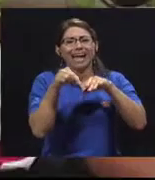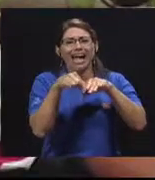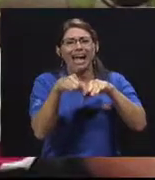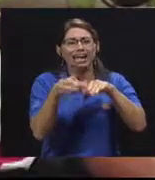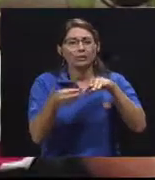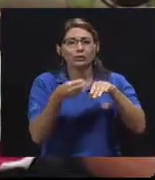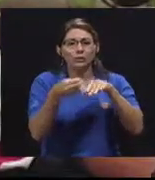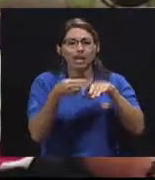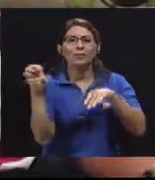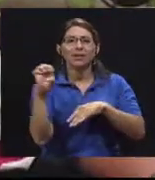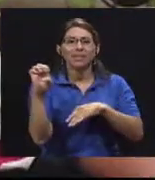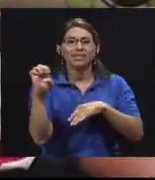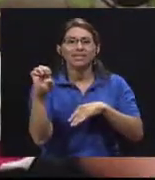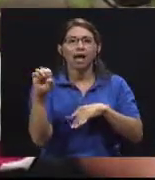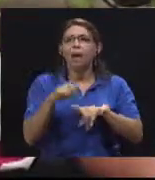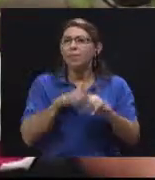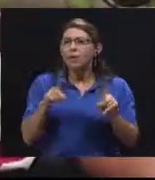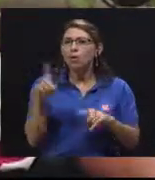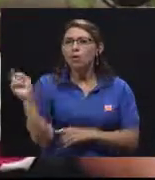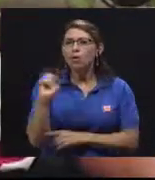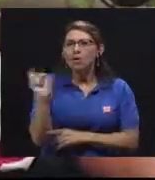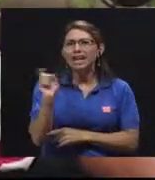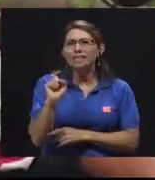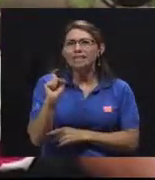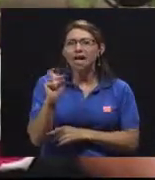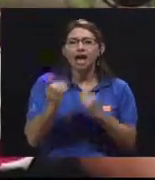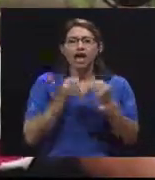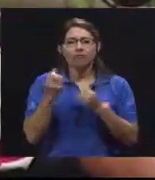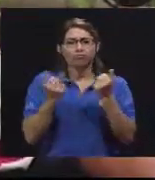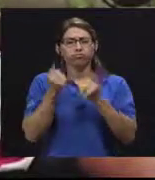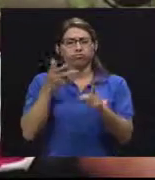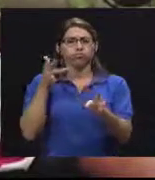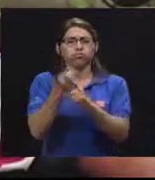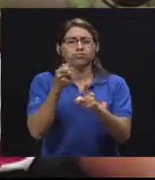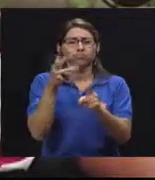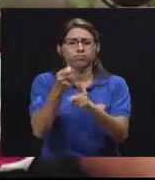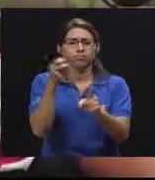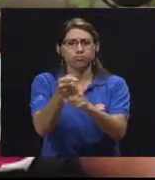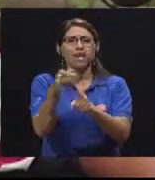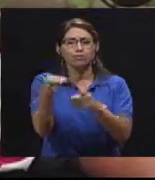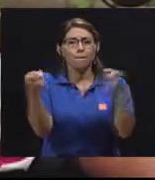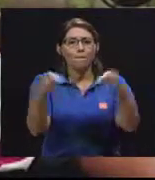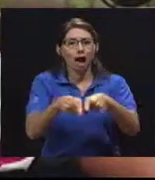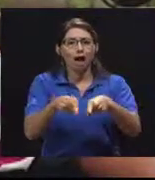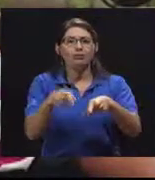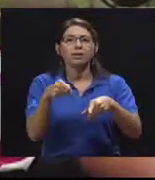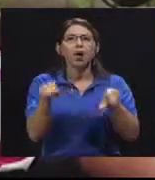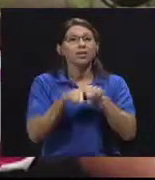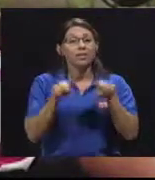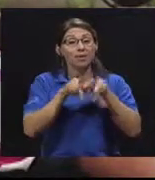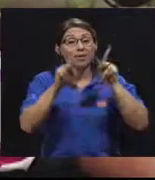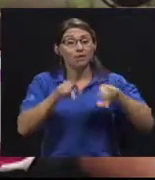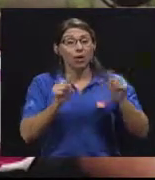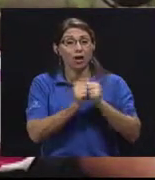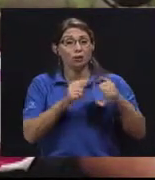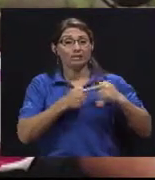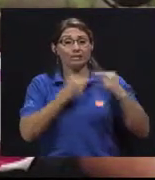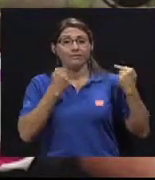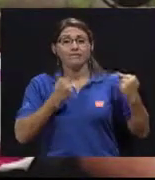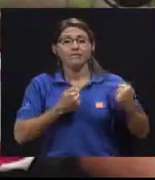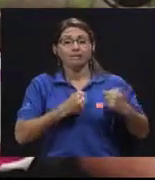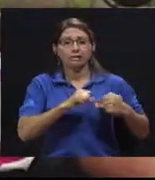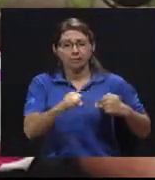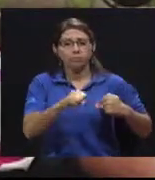Una urgencia, un accidente de tránsito que pasa n cantidad de veces al día, ¿verdad? Un paciente con un